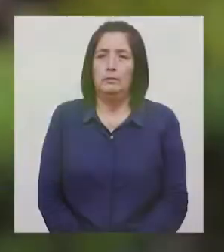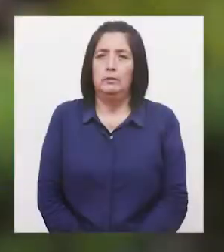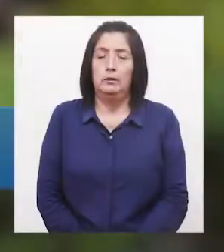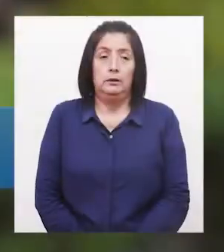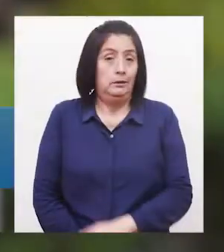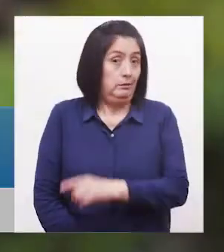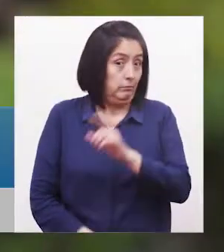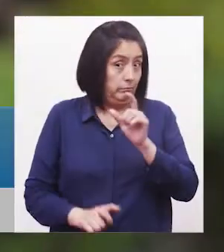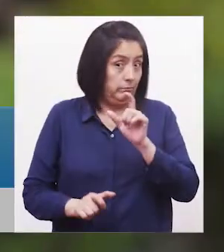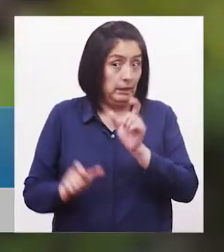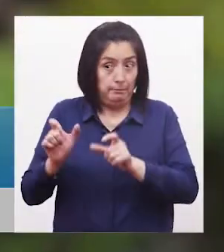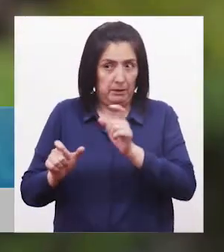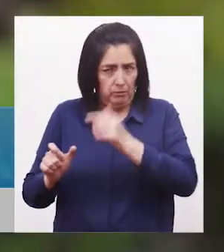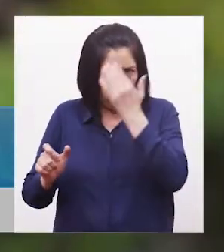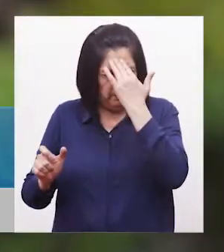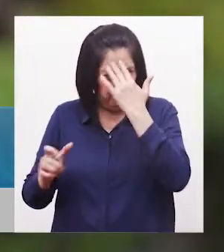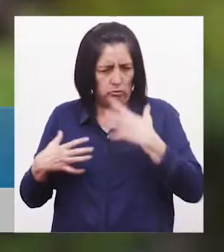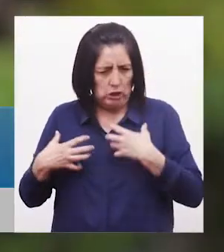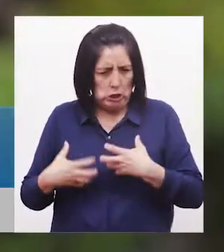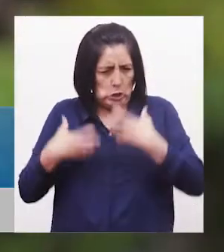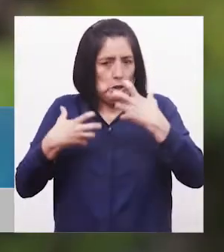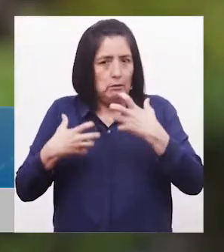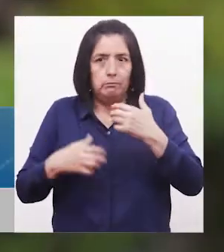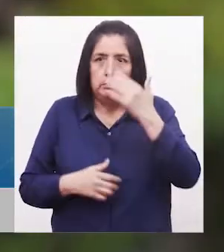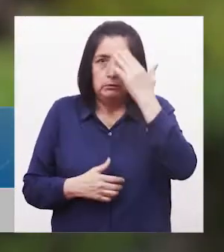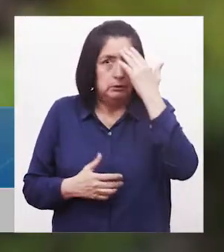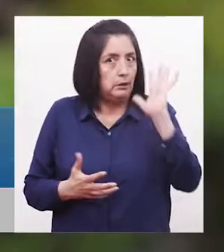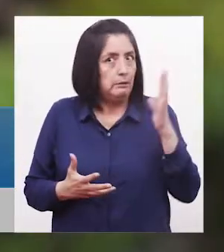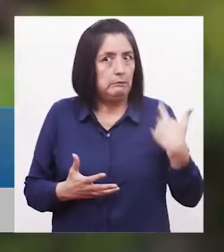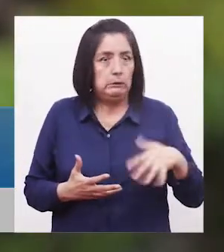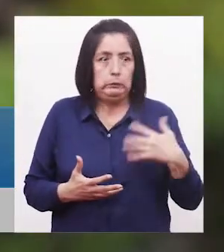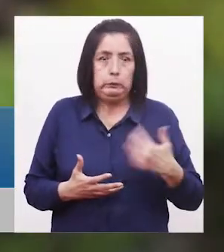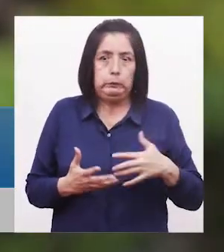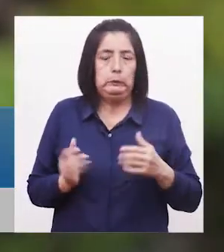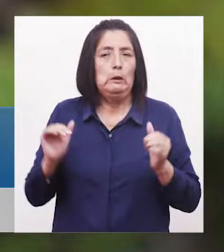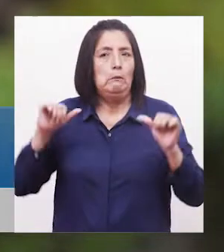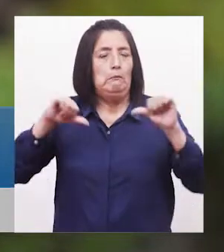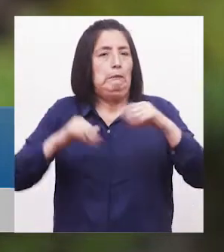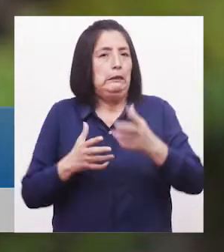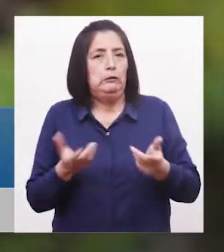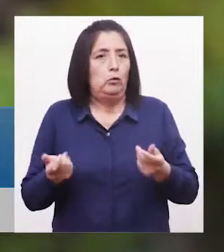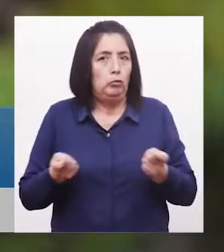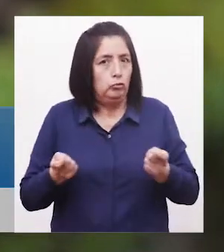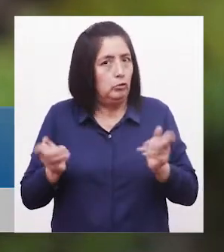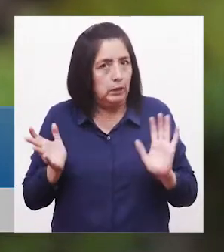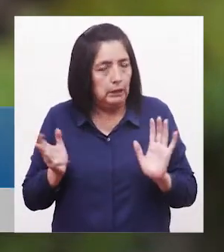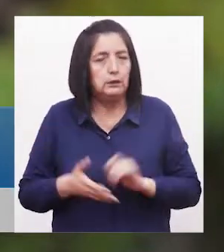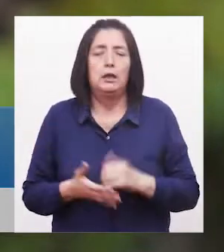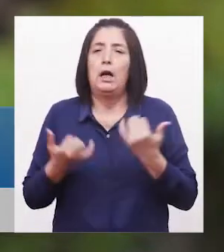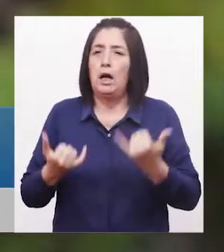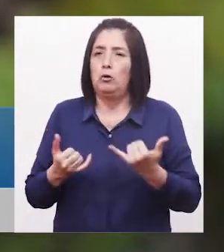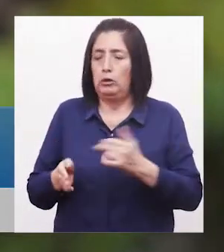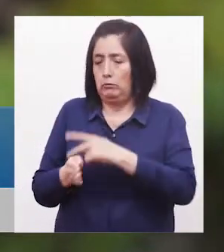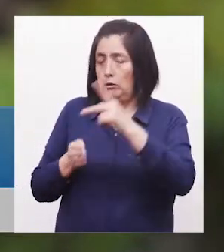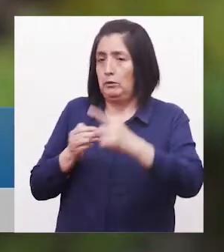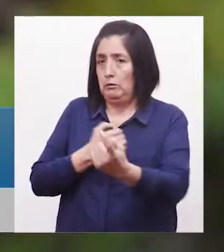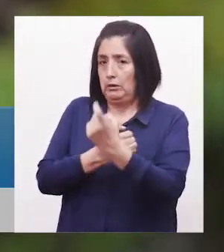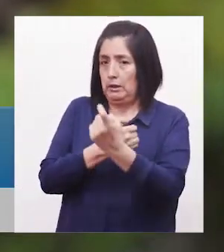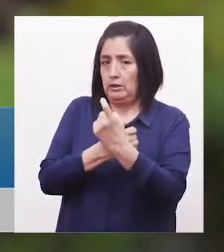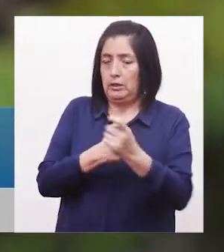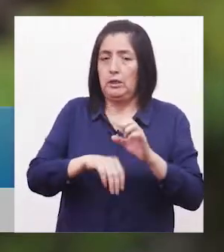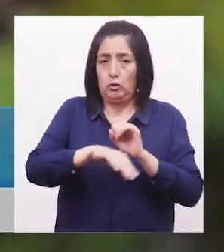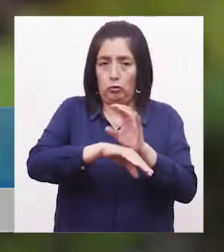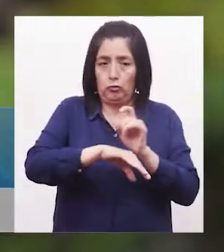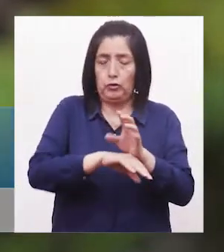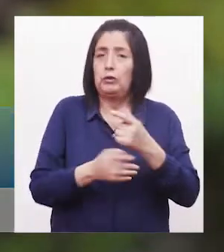Todos sabemos qué es la ira, pero no tomamos conciencia aún de lo destructivo que puede ser No saber controlarla Hoy un especialista nos enseña algunos